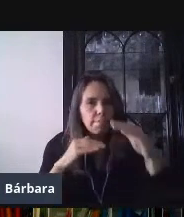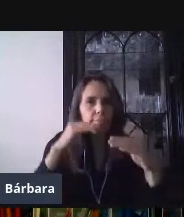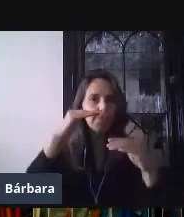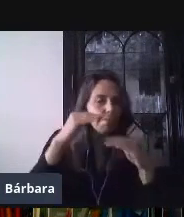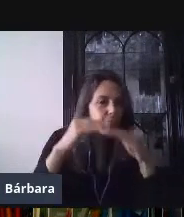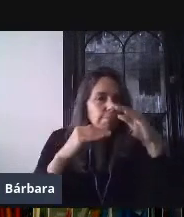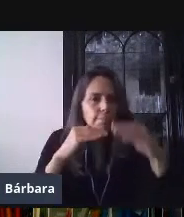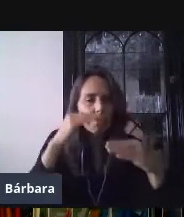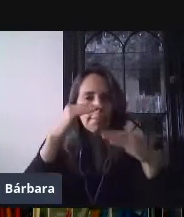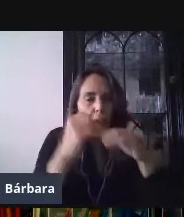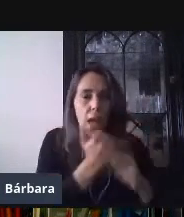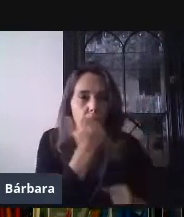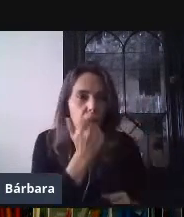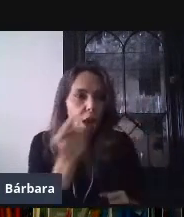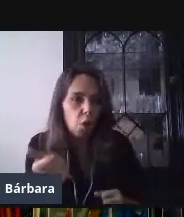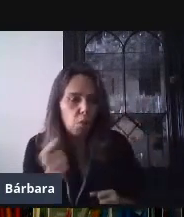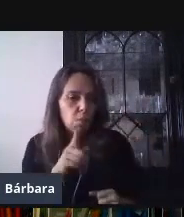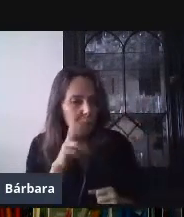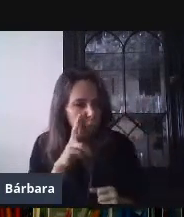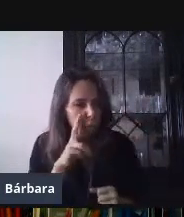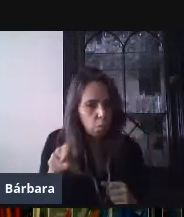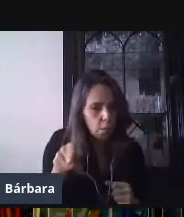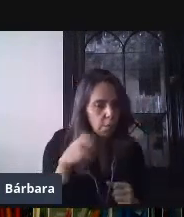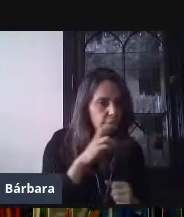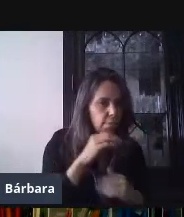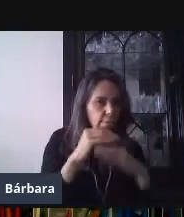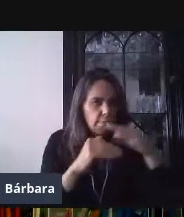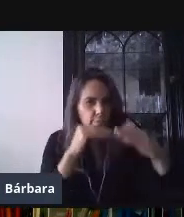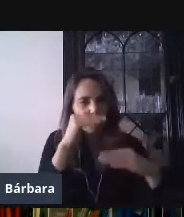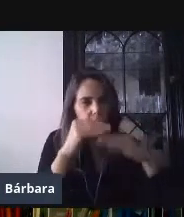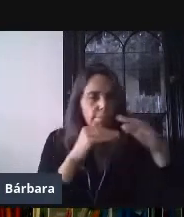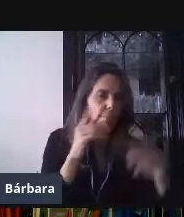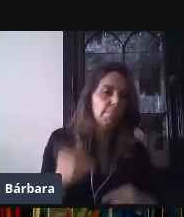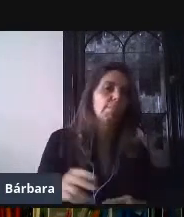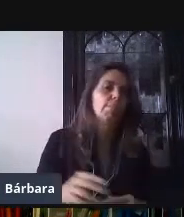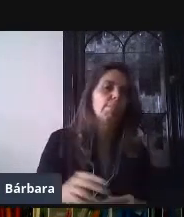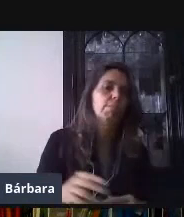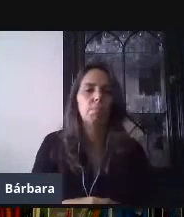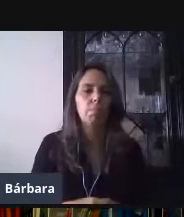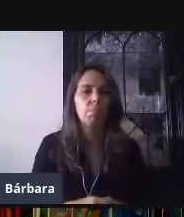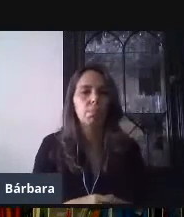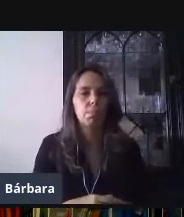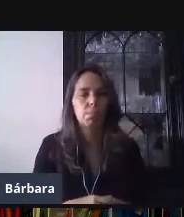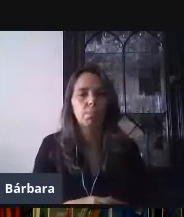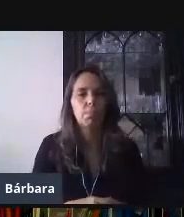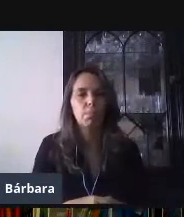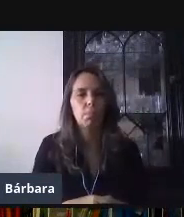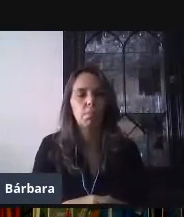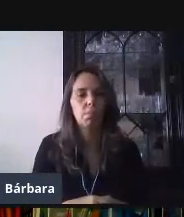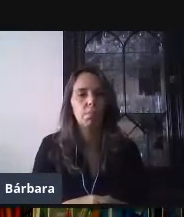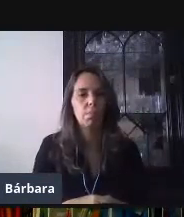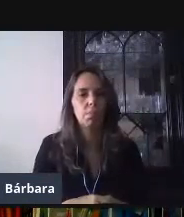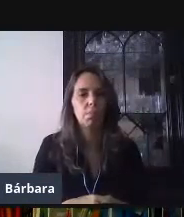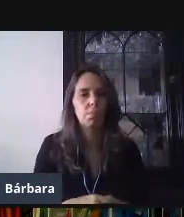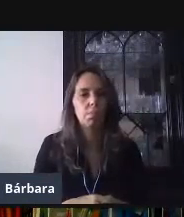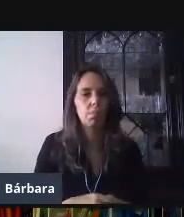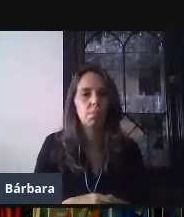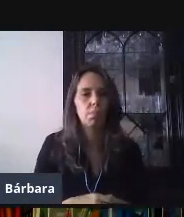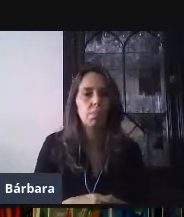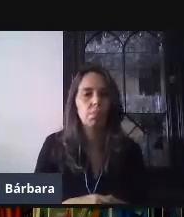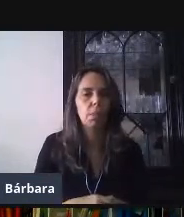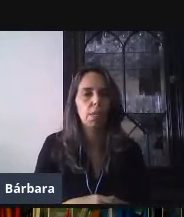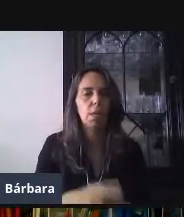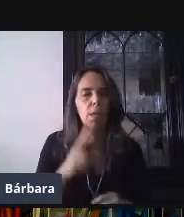respuestas que el alumno esté dando. Vamos a poder seleccionar un orden de preguntas aleatorio para que todas las preguntas estén